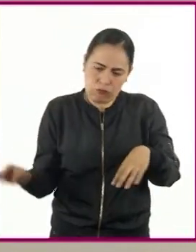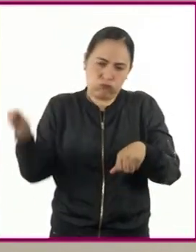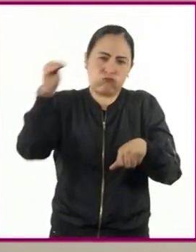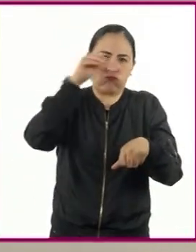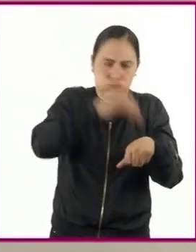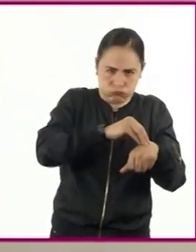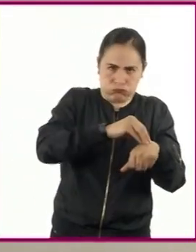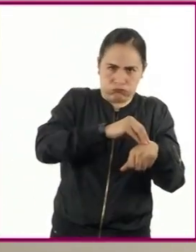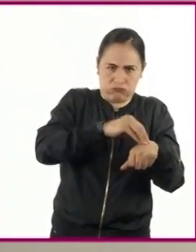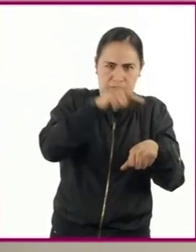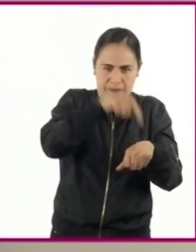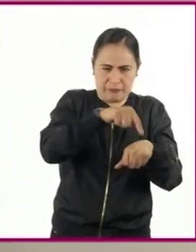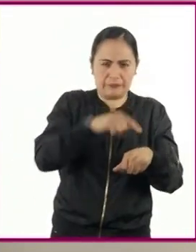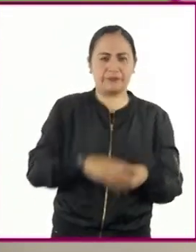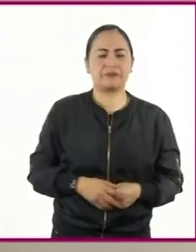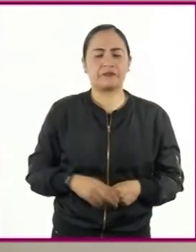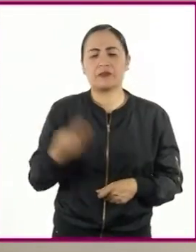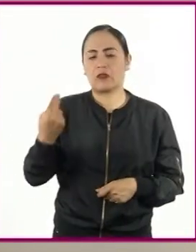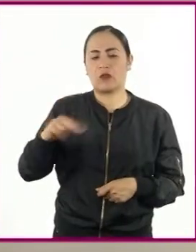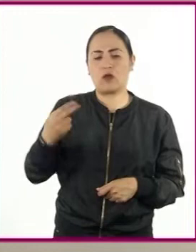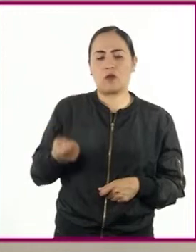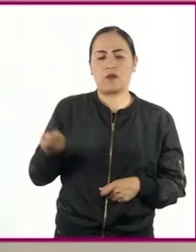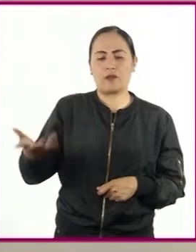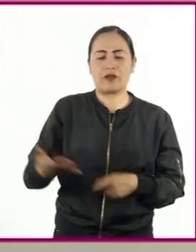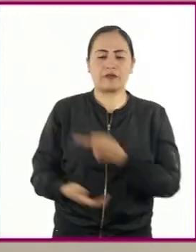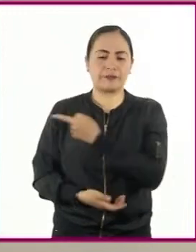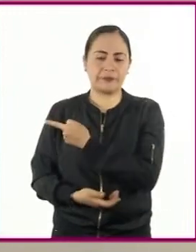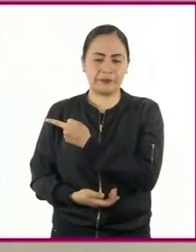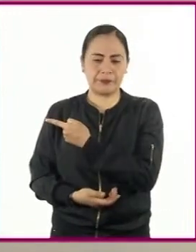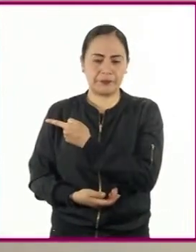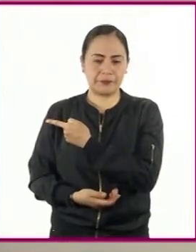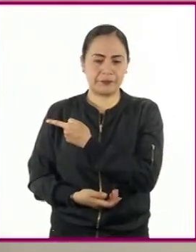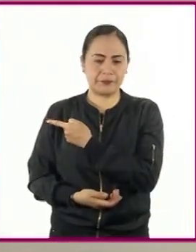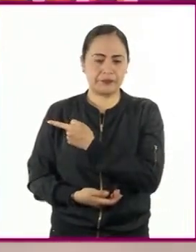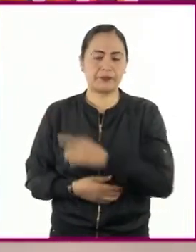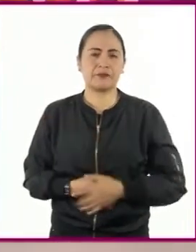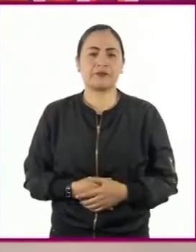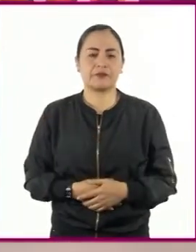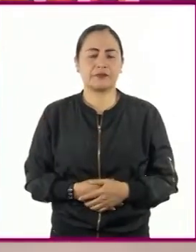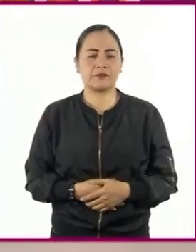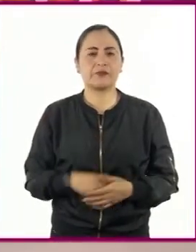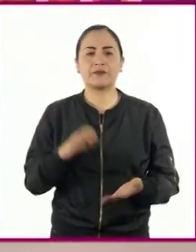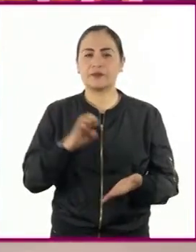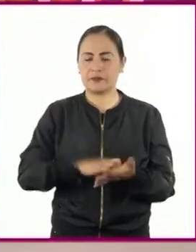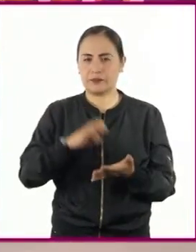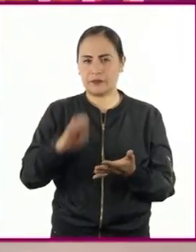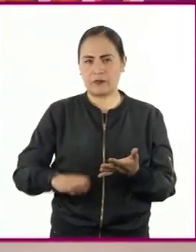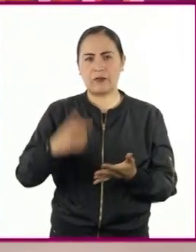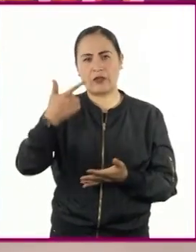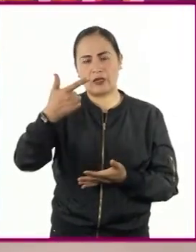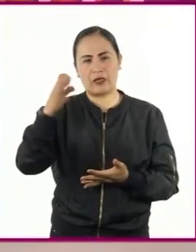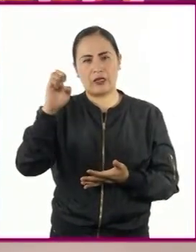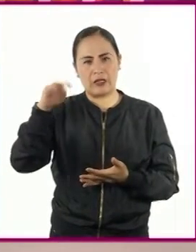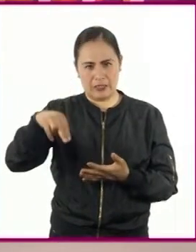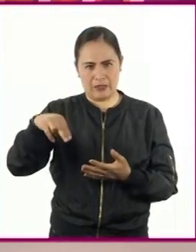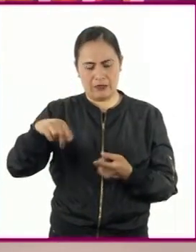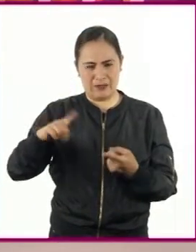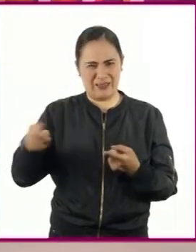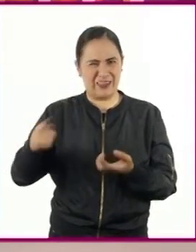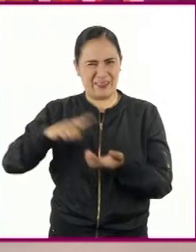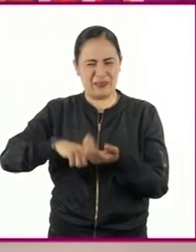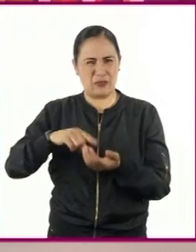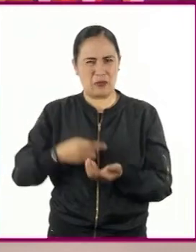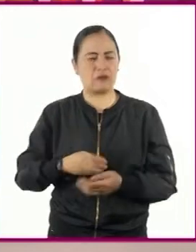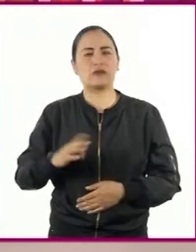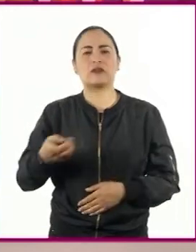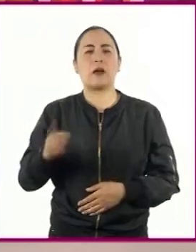estos organismos. Les llamaremos vectores de transferencia. Por ejemplo, el gen de la bacteria Bacillus thuringiensis